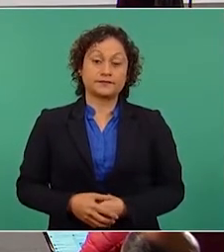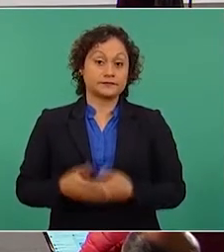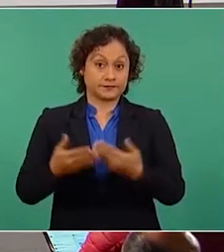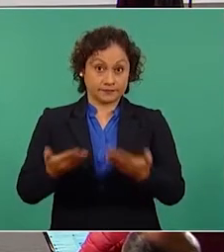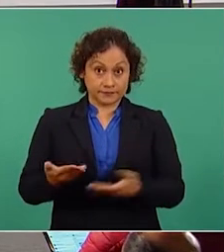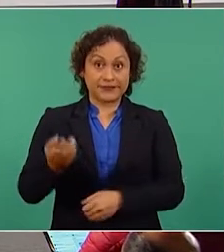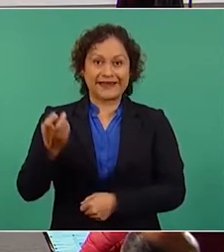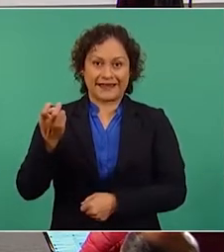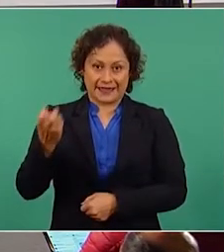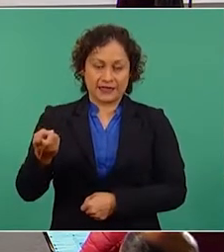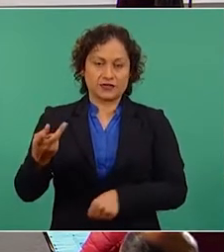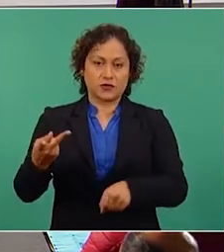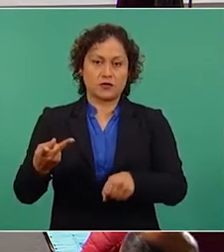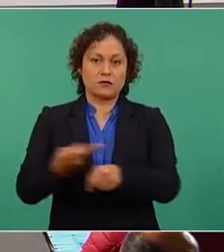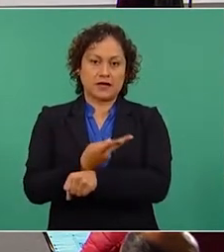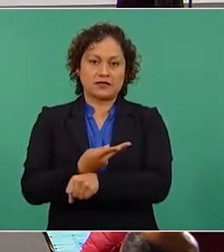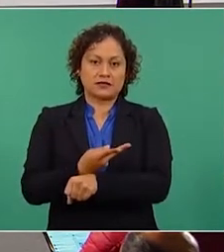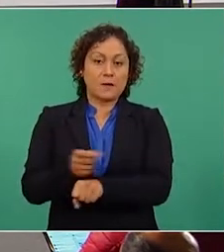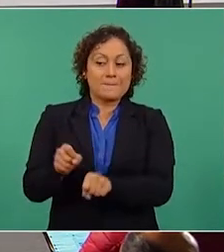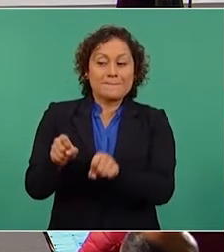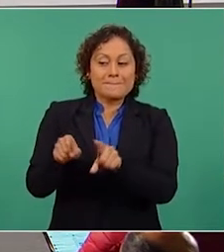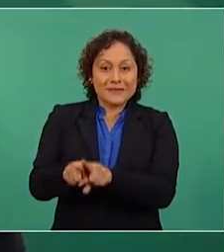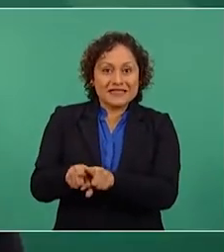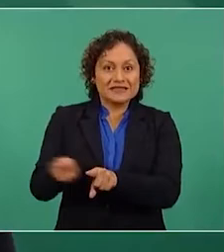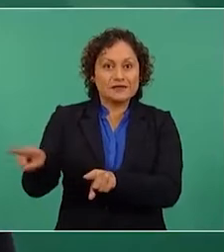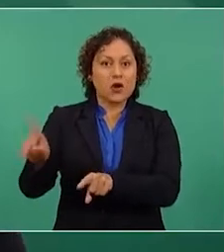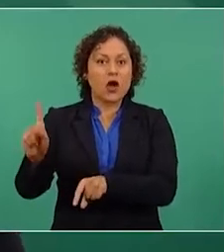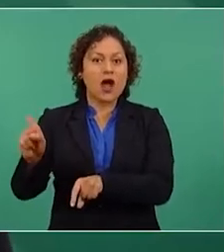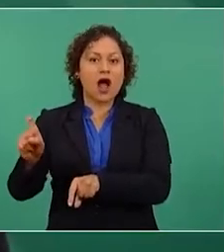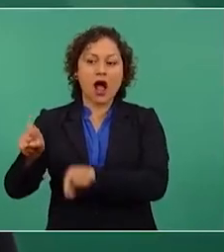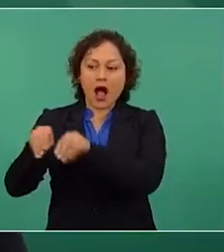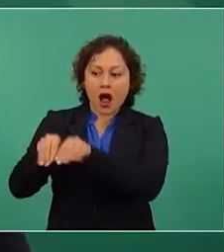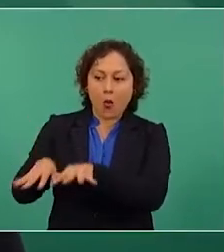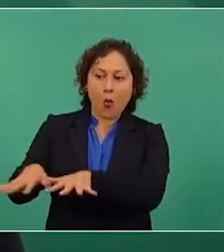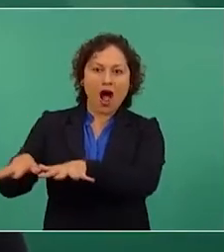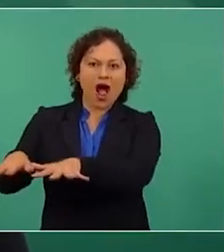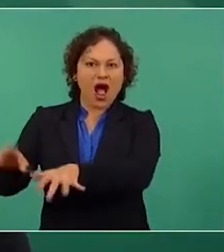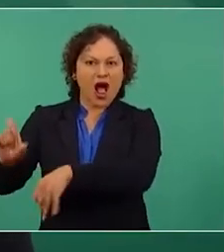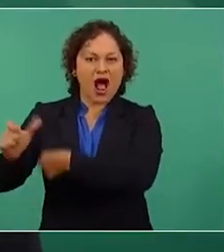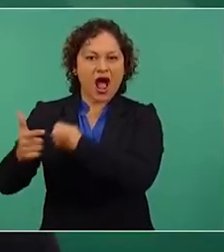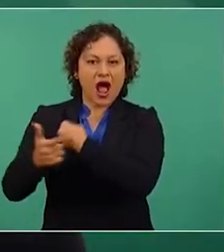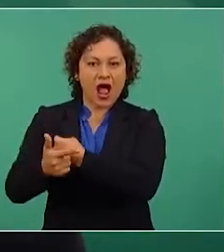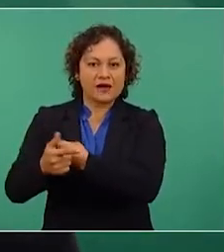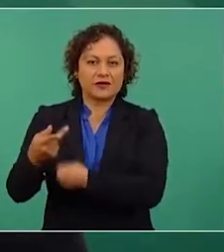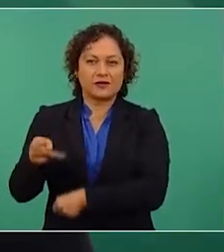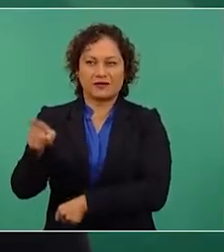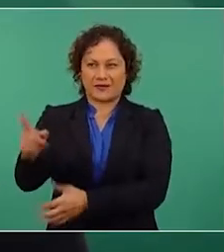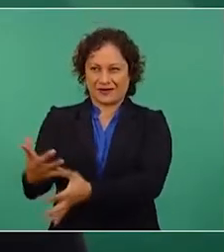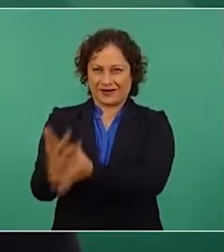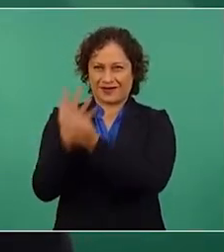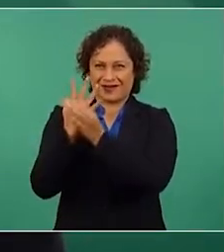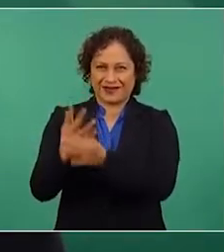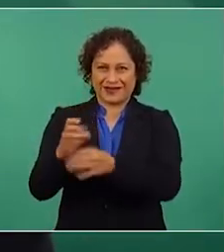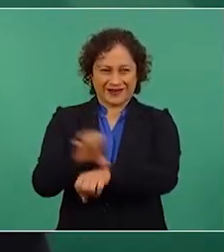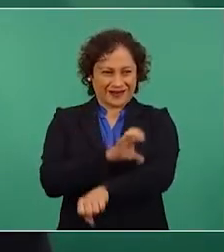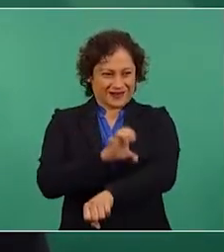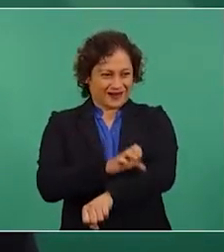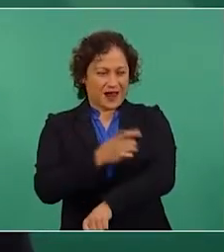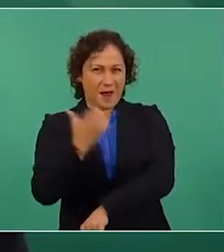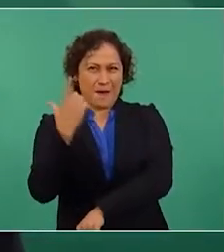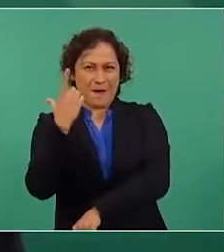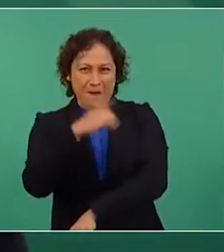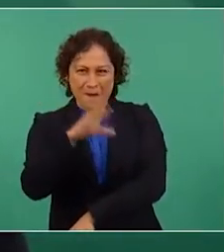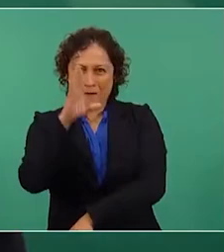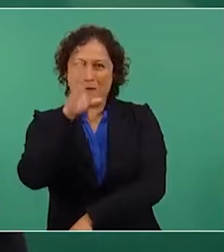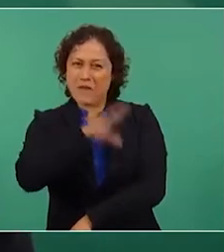asunto, hubo un derrame de agua, pero no fue líquido radioactivo. Como afirmó el diario, citando fuentes